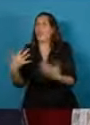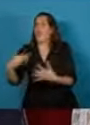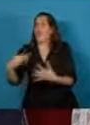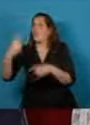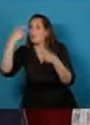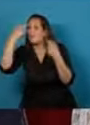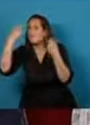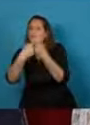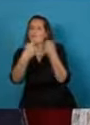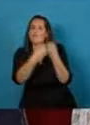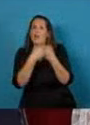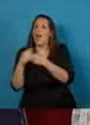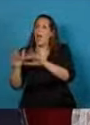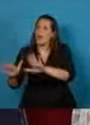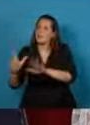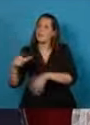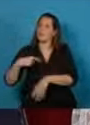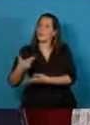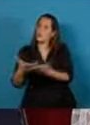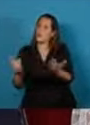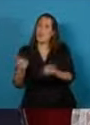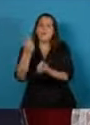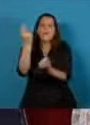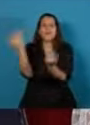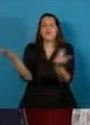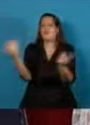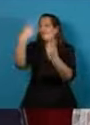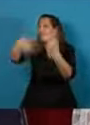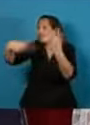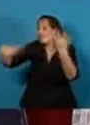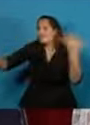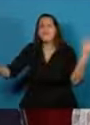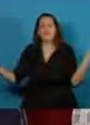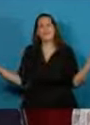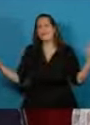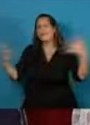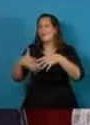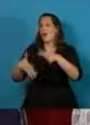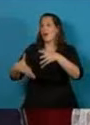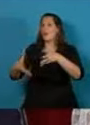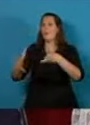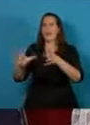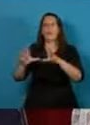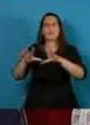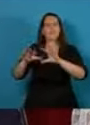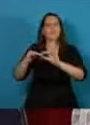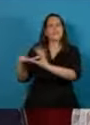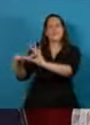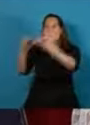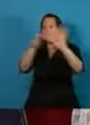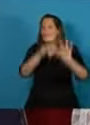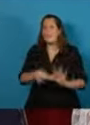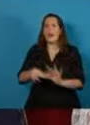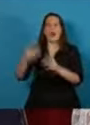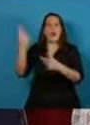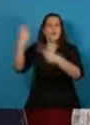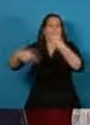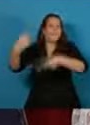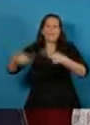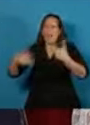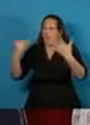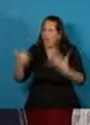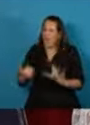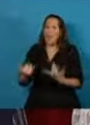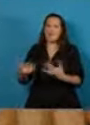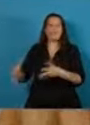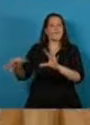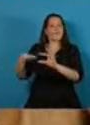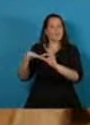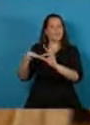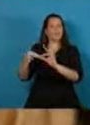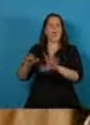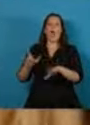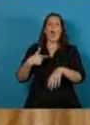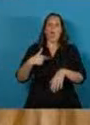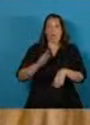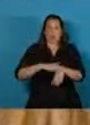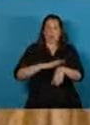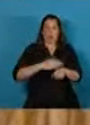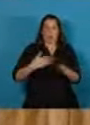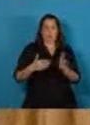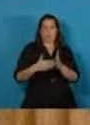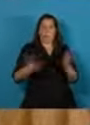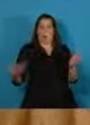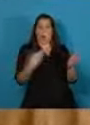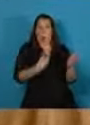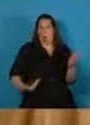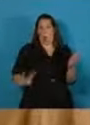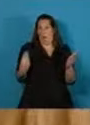concertada plural integral y cogestionada más allá del plazo de nuestro mandato entre todos los